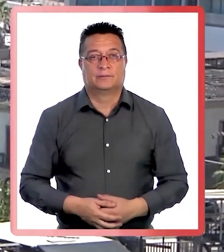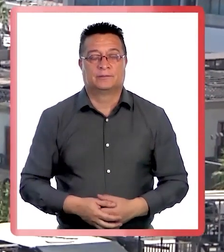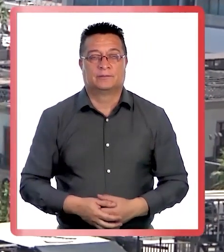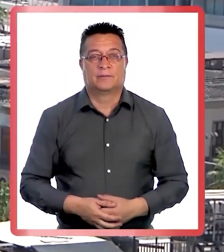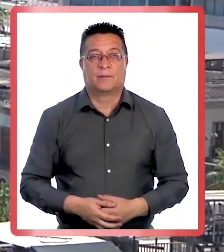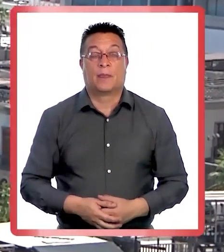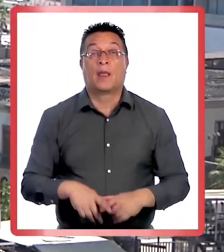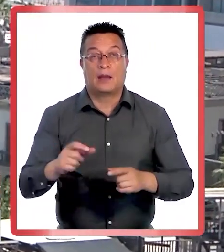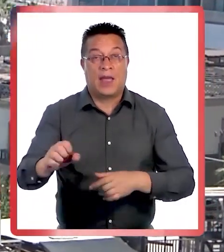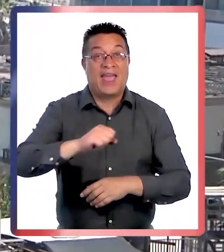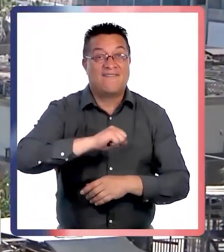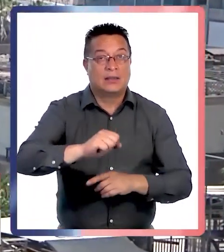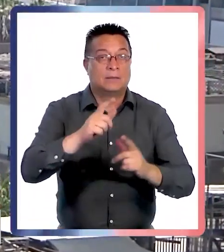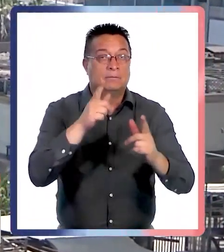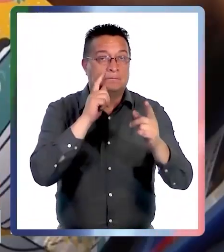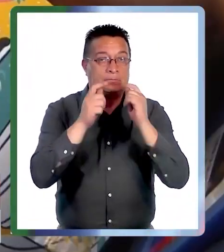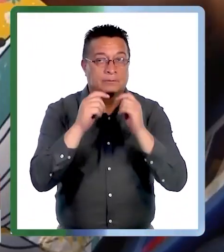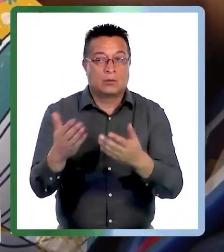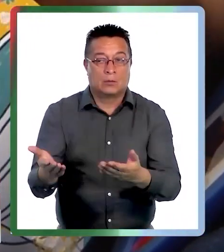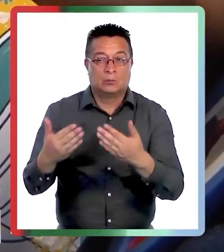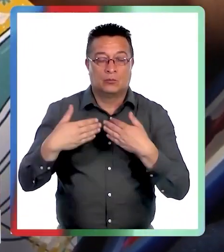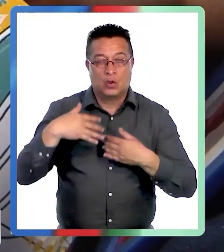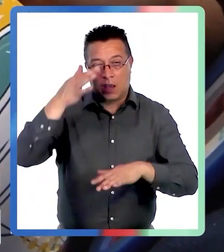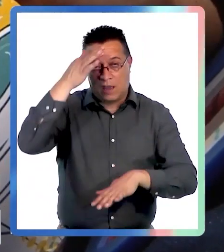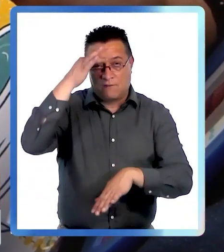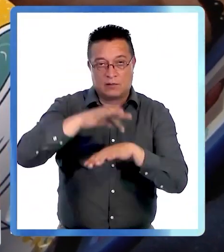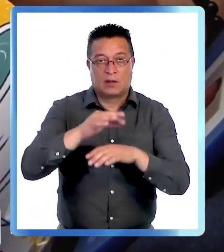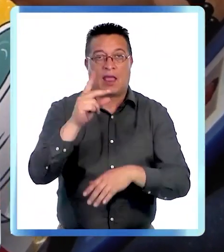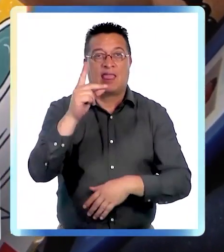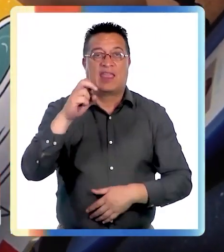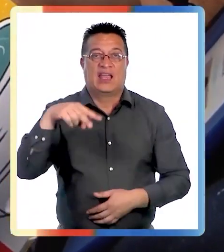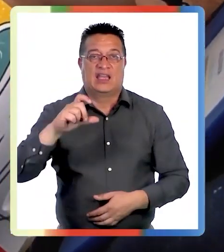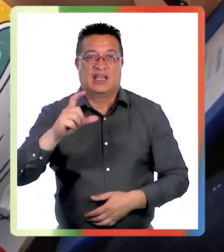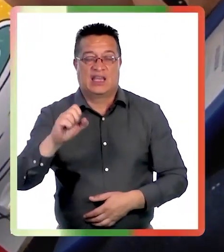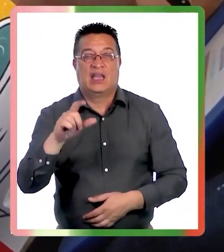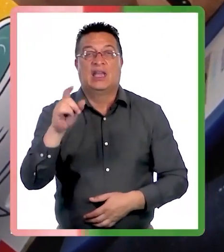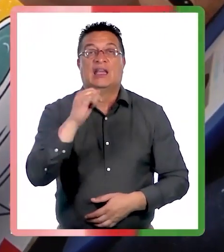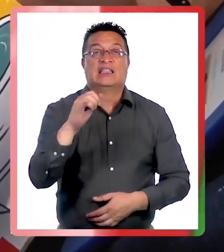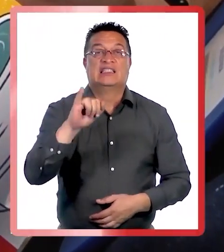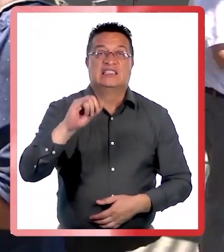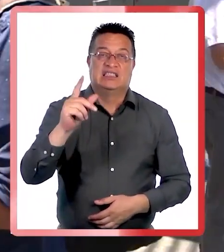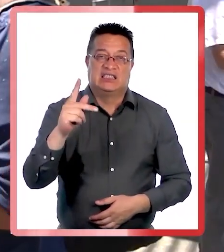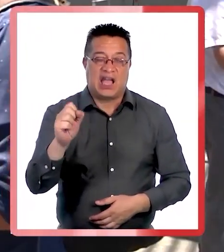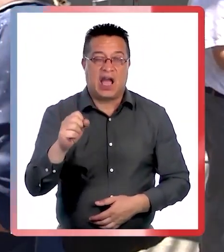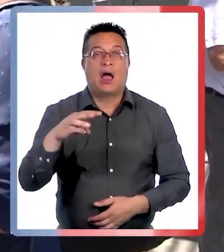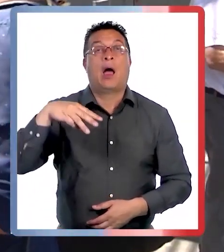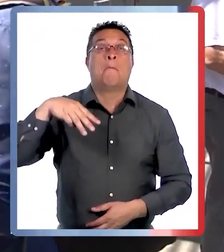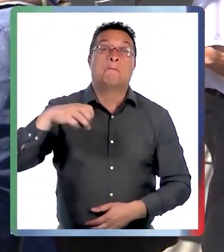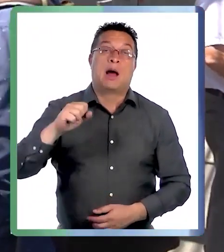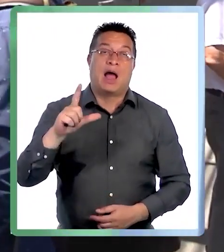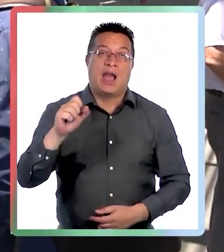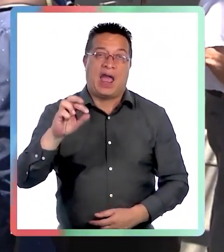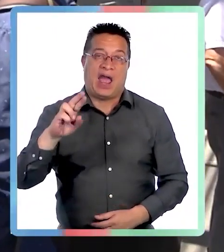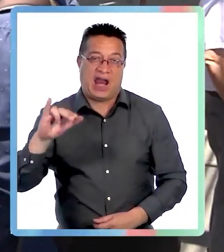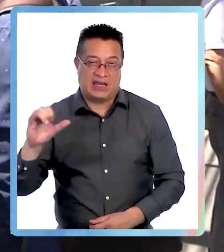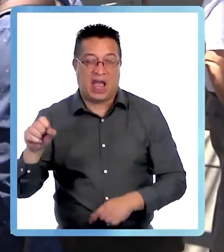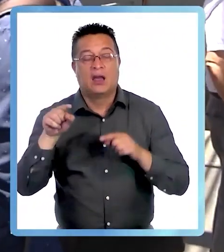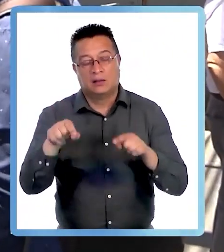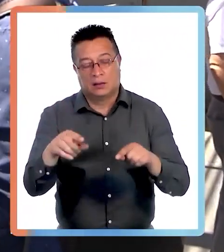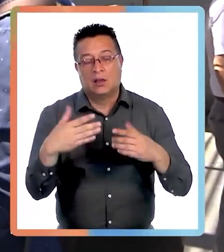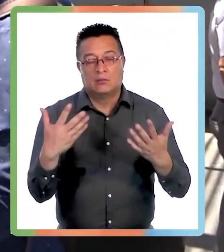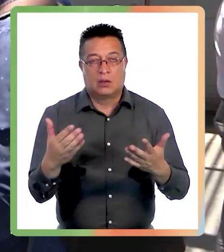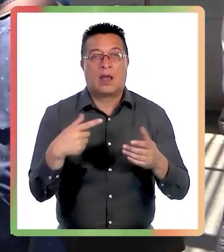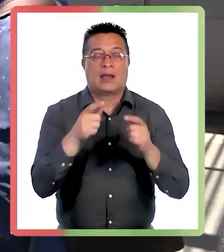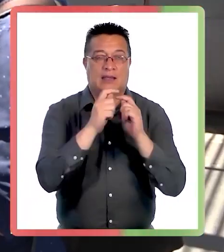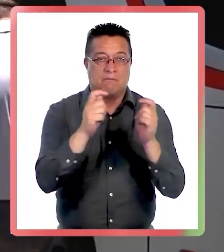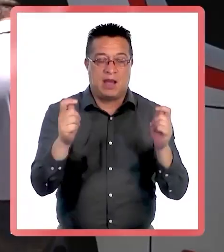Para evitar el riesgo de contraer enfermedades como el dengue, el zika y la malaria, es que se desplegó una campaña